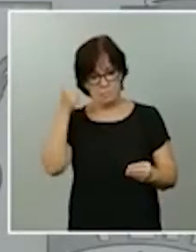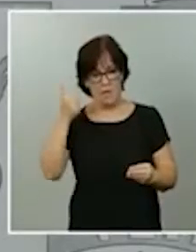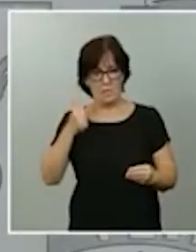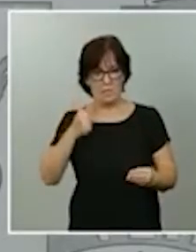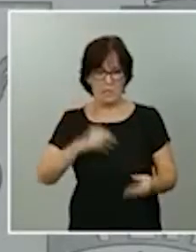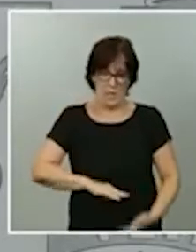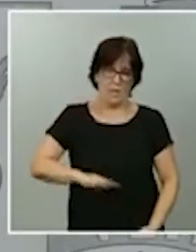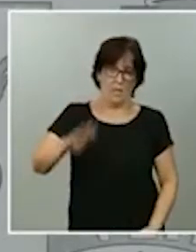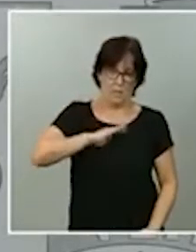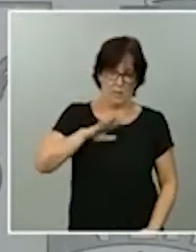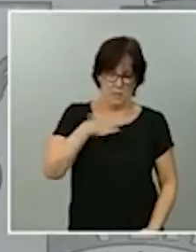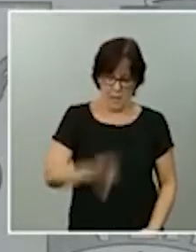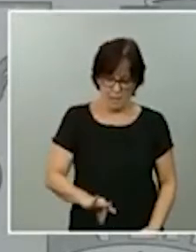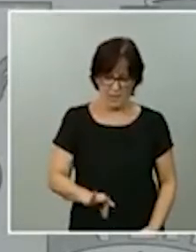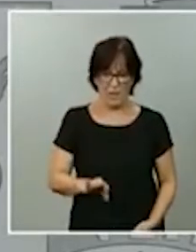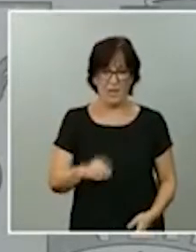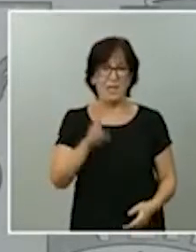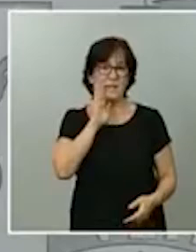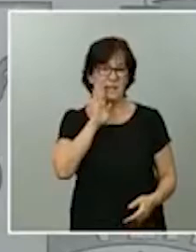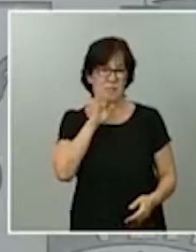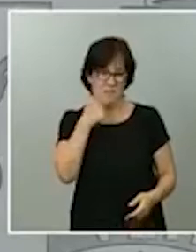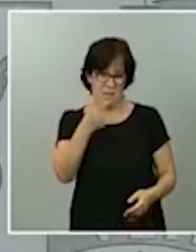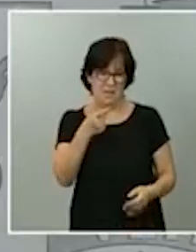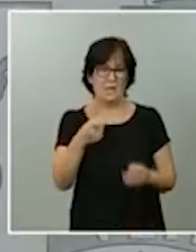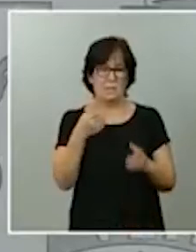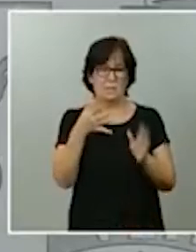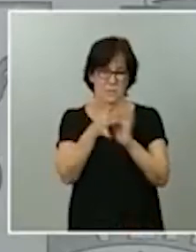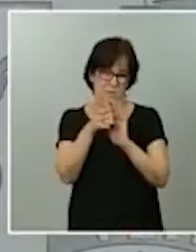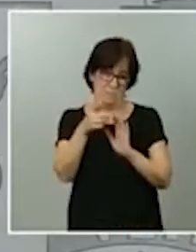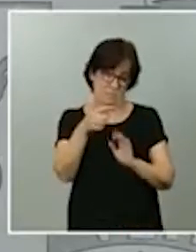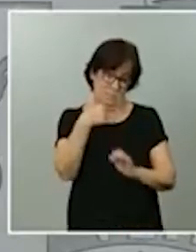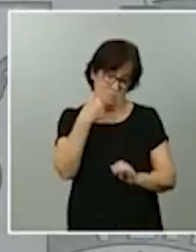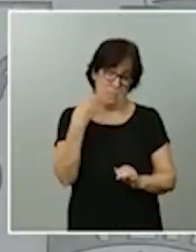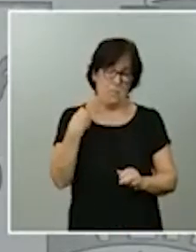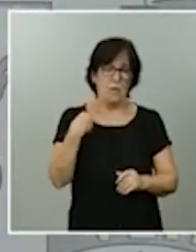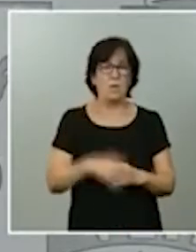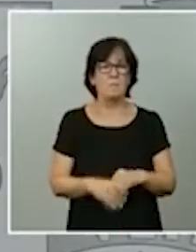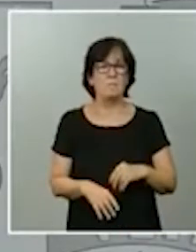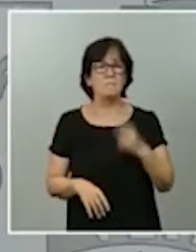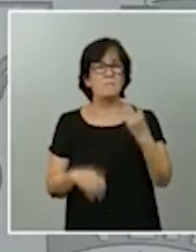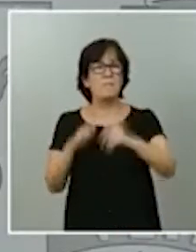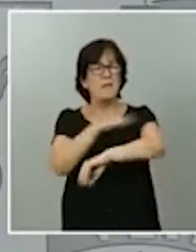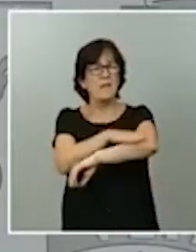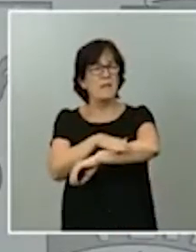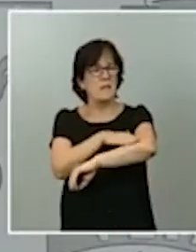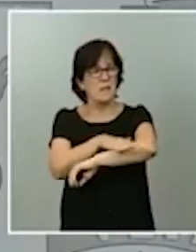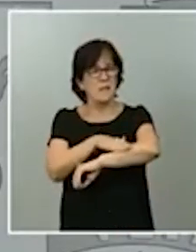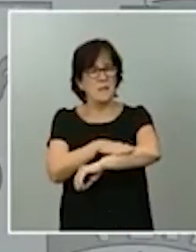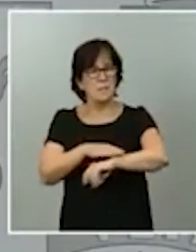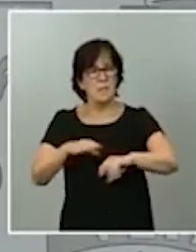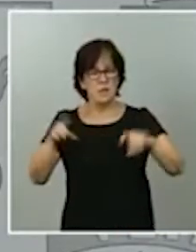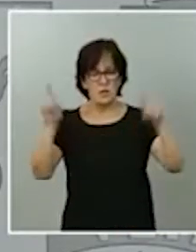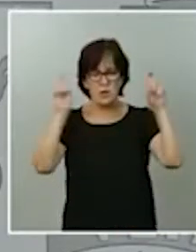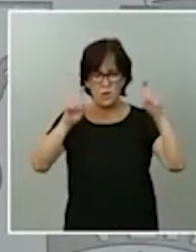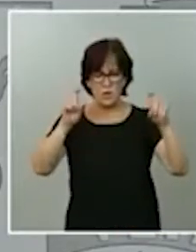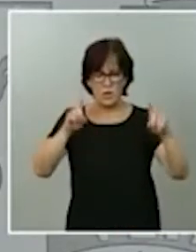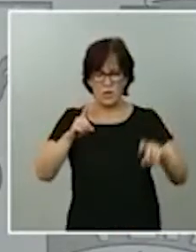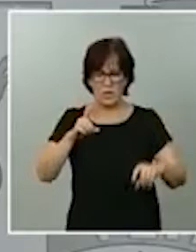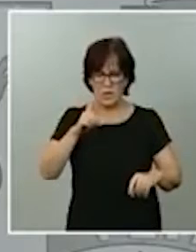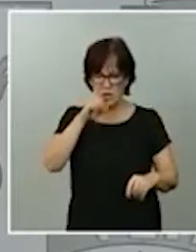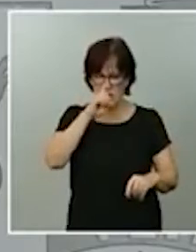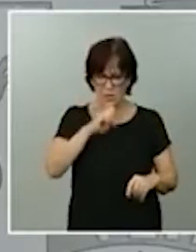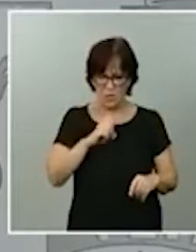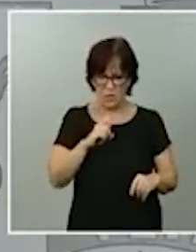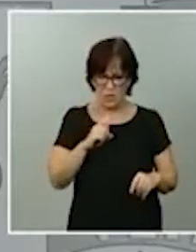a la cual usted se refería. Sobre el Ministerio de Educación, estaba aquí ahora recordando los datos